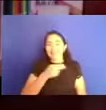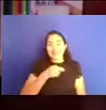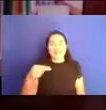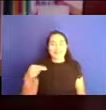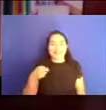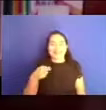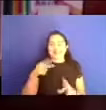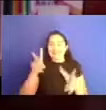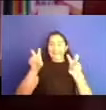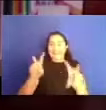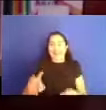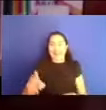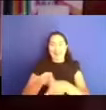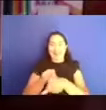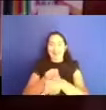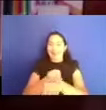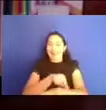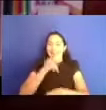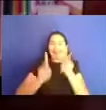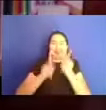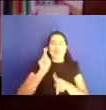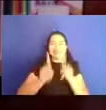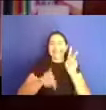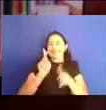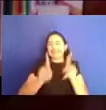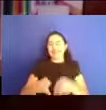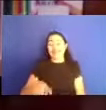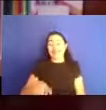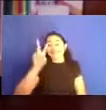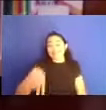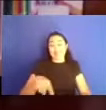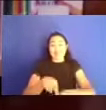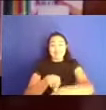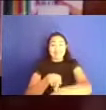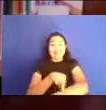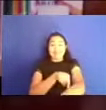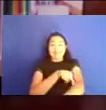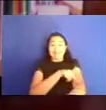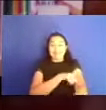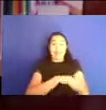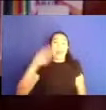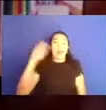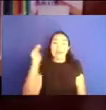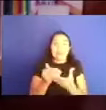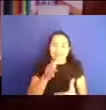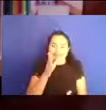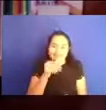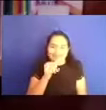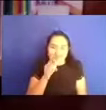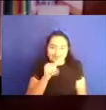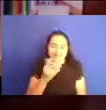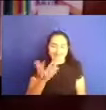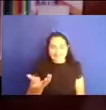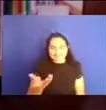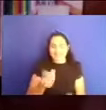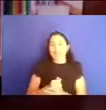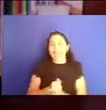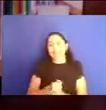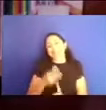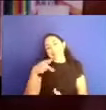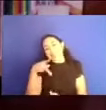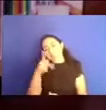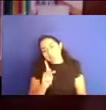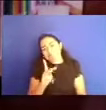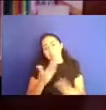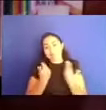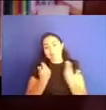platicando y no, es un tema que no, que no, que no agotaremos fácilmente. Y pues bueno, yo